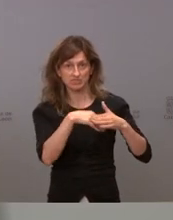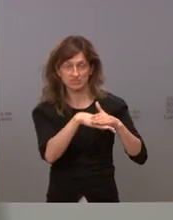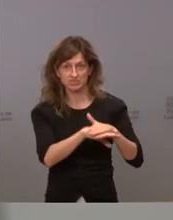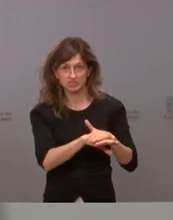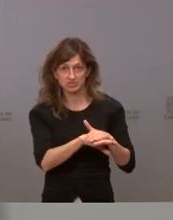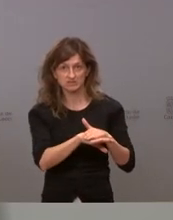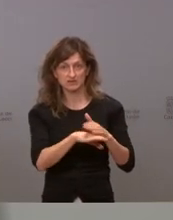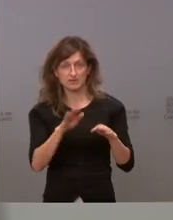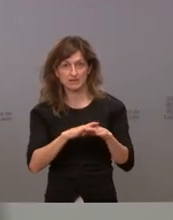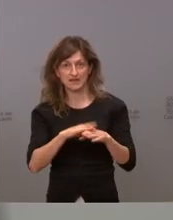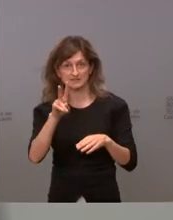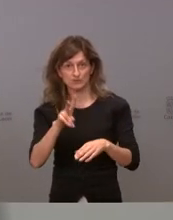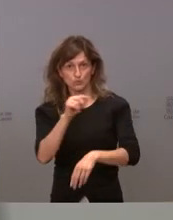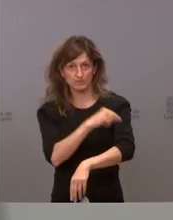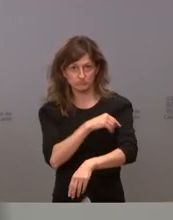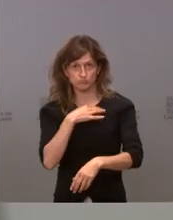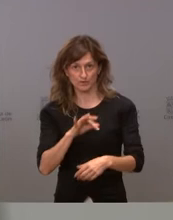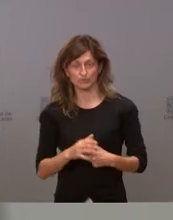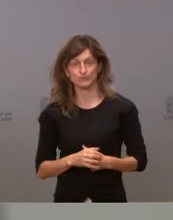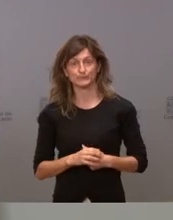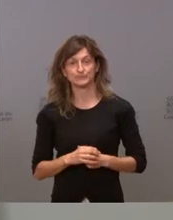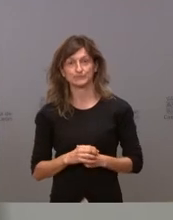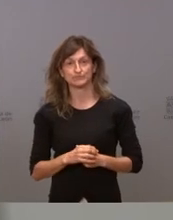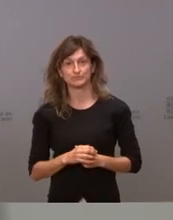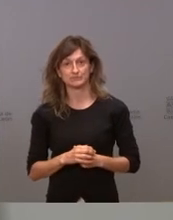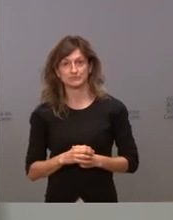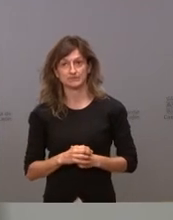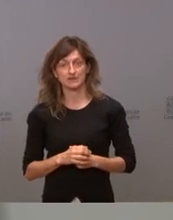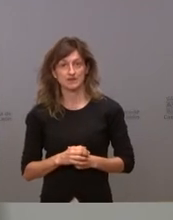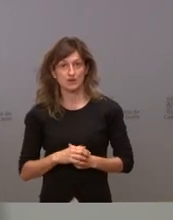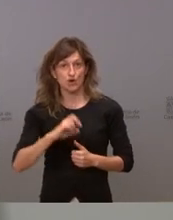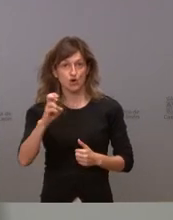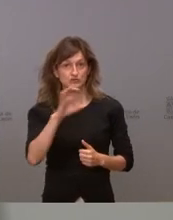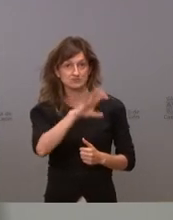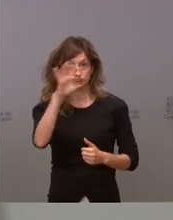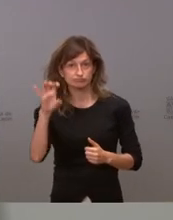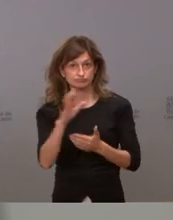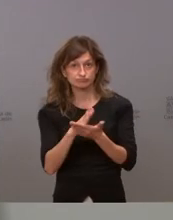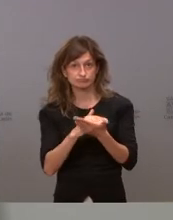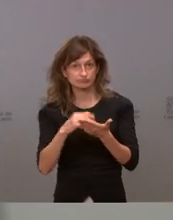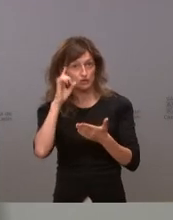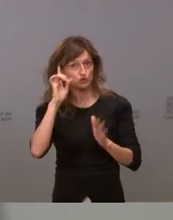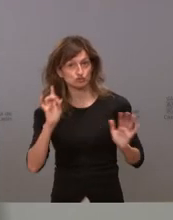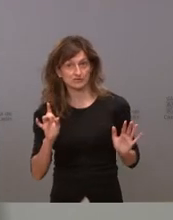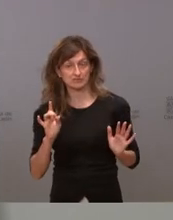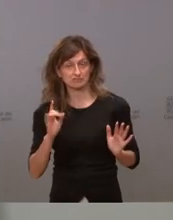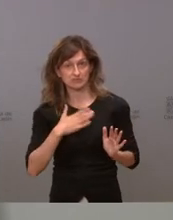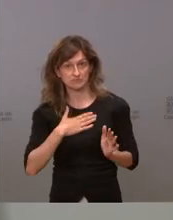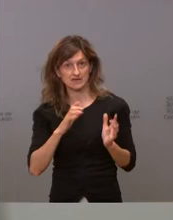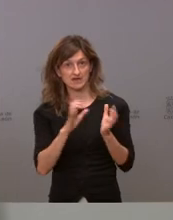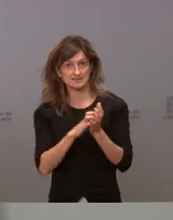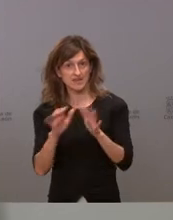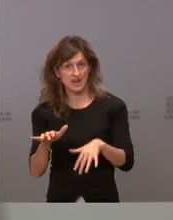que vacuno la segunda dosis por tanto no sé lo que hacen las otras comunidades pero lo que hacemos nosotros